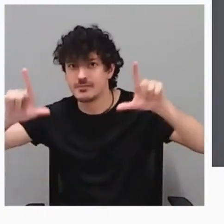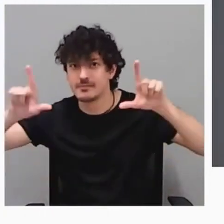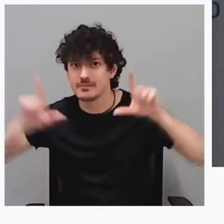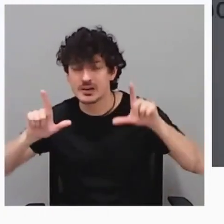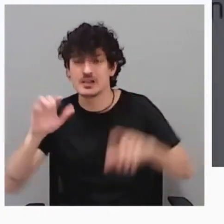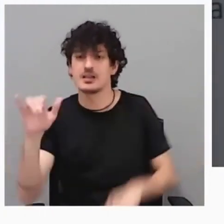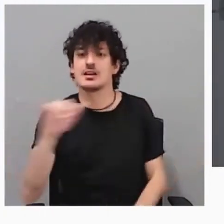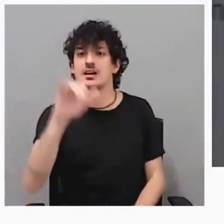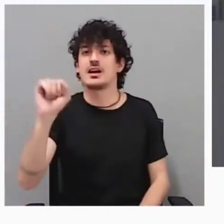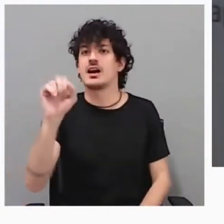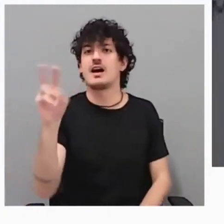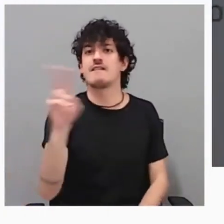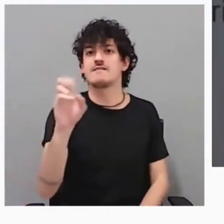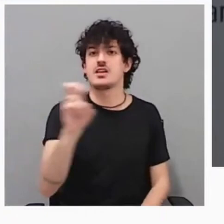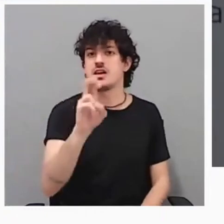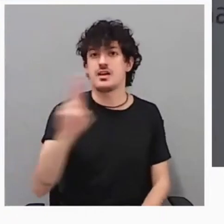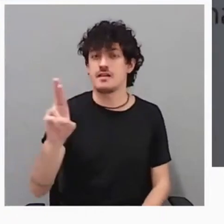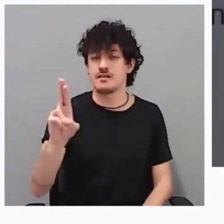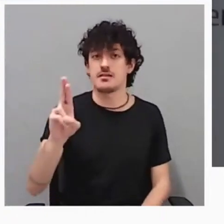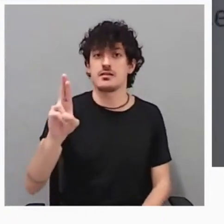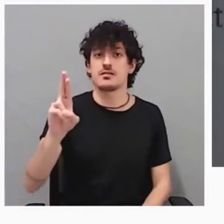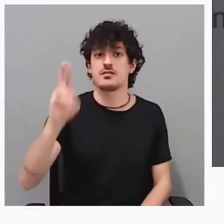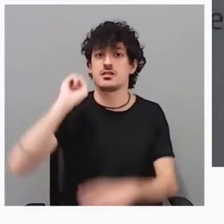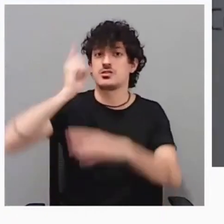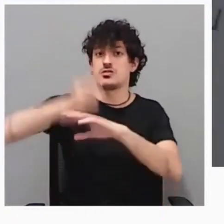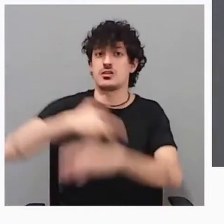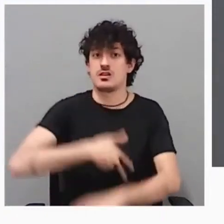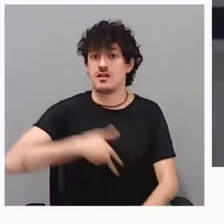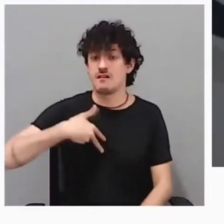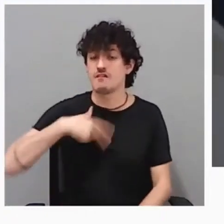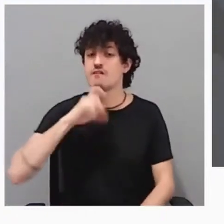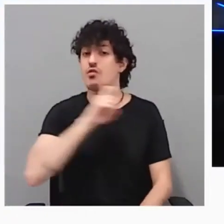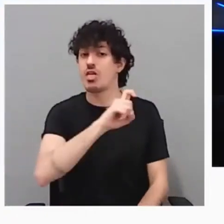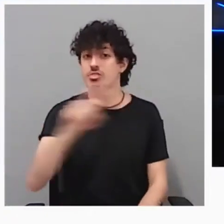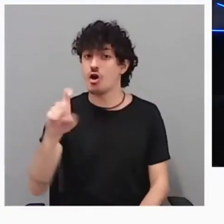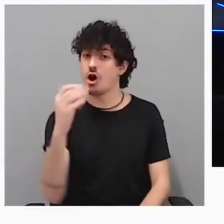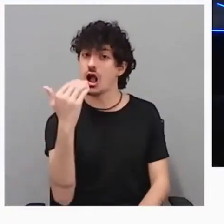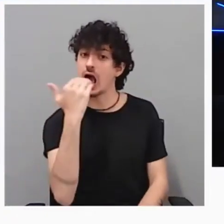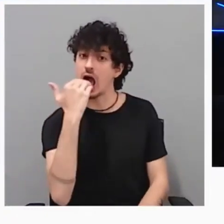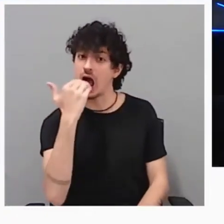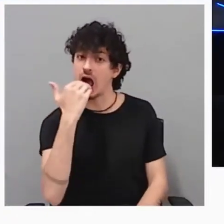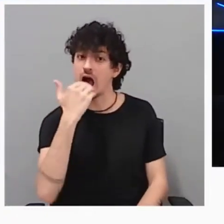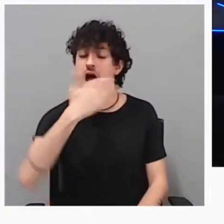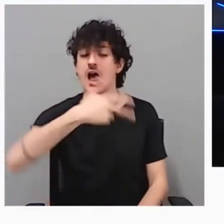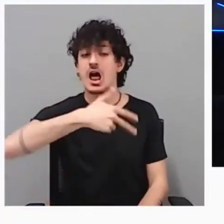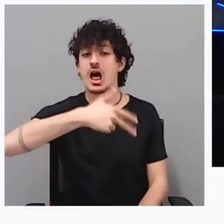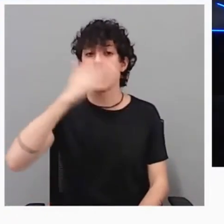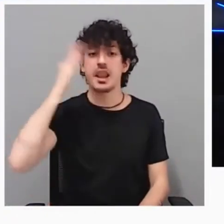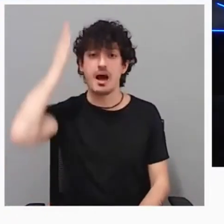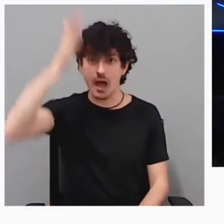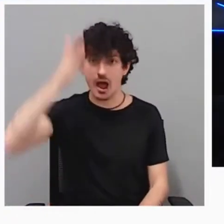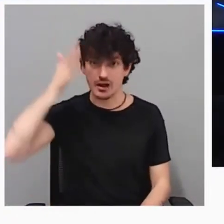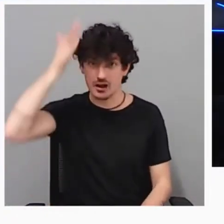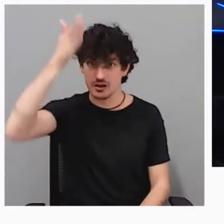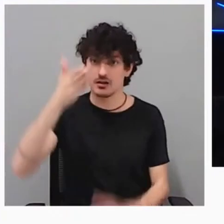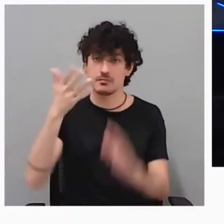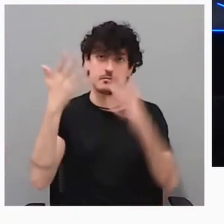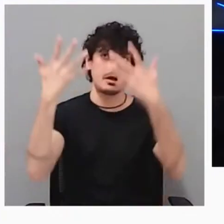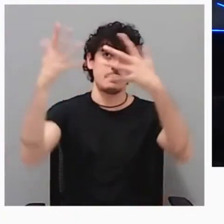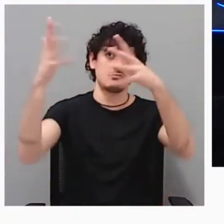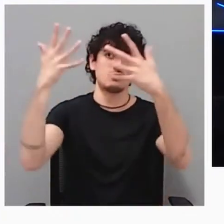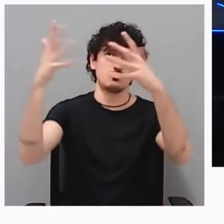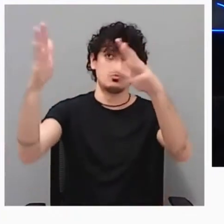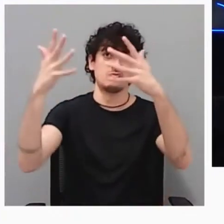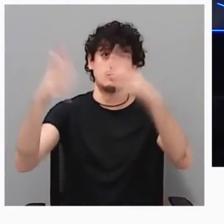Valdivielso, director general en Fundación Caja Navarra, que nos acompañe. Javier, muy bienvenido. Un aplauso para Javier. La Fundación